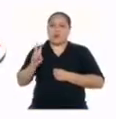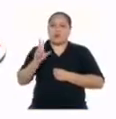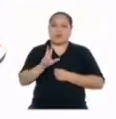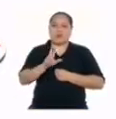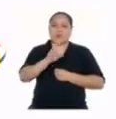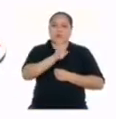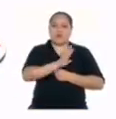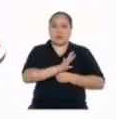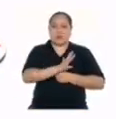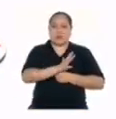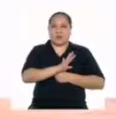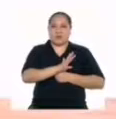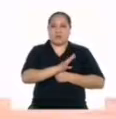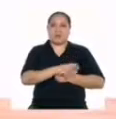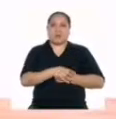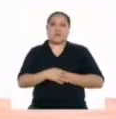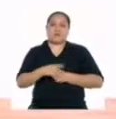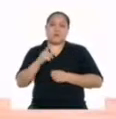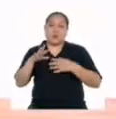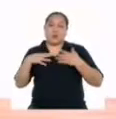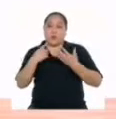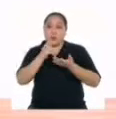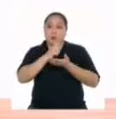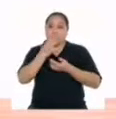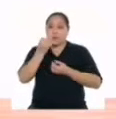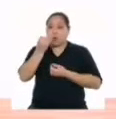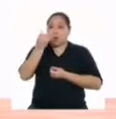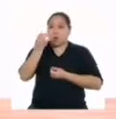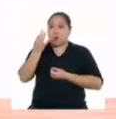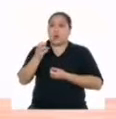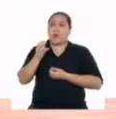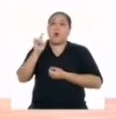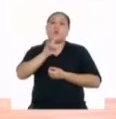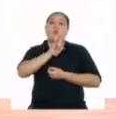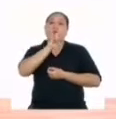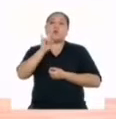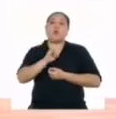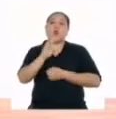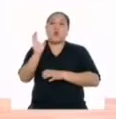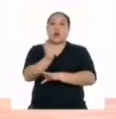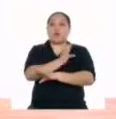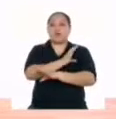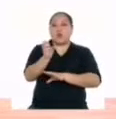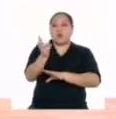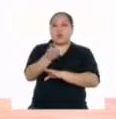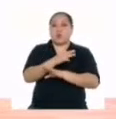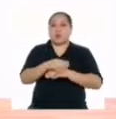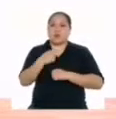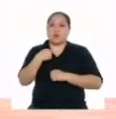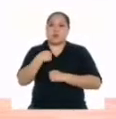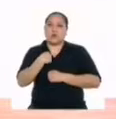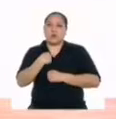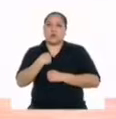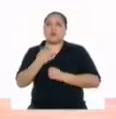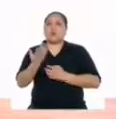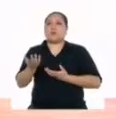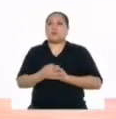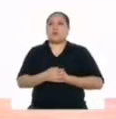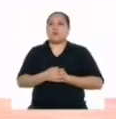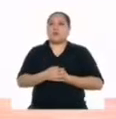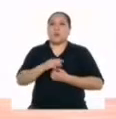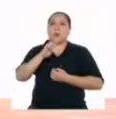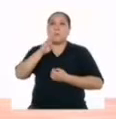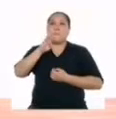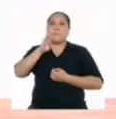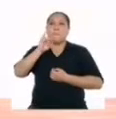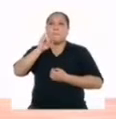2, 3, 4. Puedes contar utilizando una canción o alguna música. Yo voy a hacerlo en base al